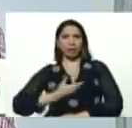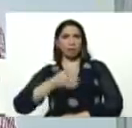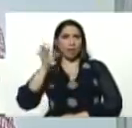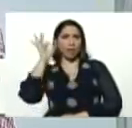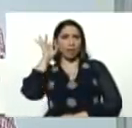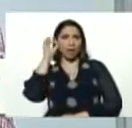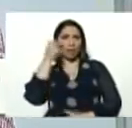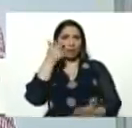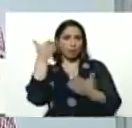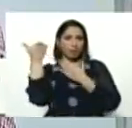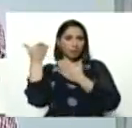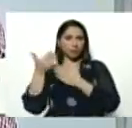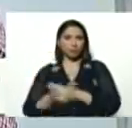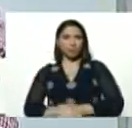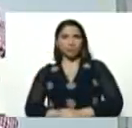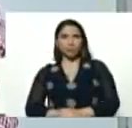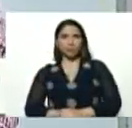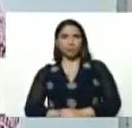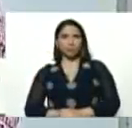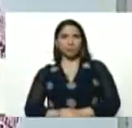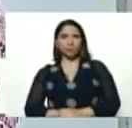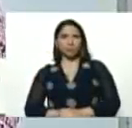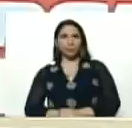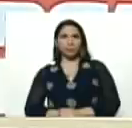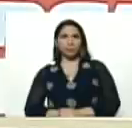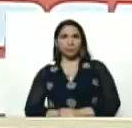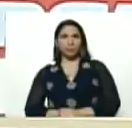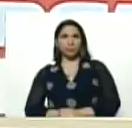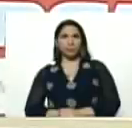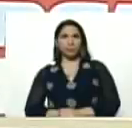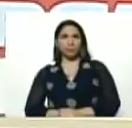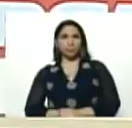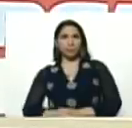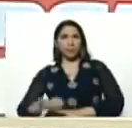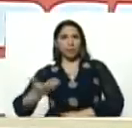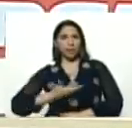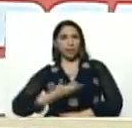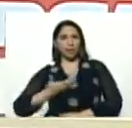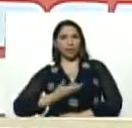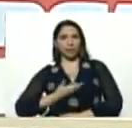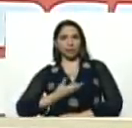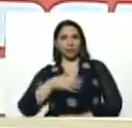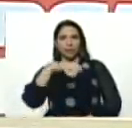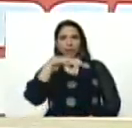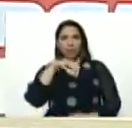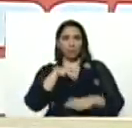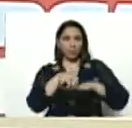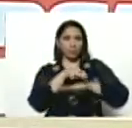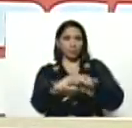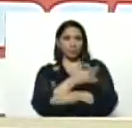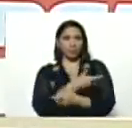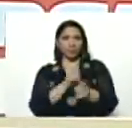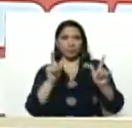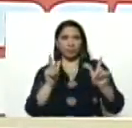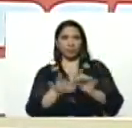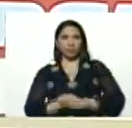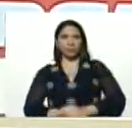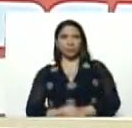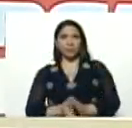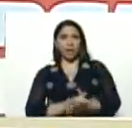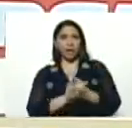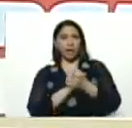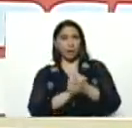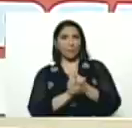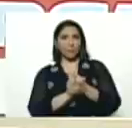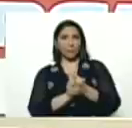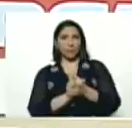Erika del Valle Farías, gobernador, gobernadora, alcaldesa del municipio Libertador, entre compañero, Márquez